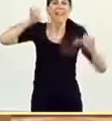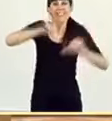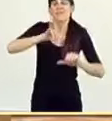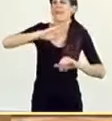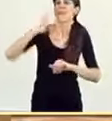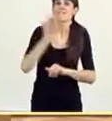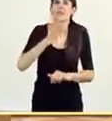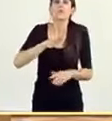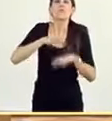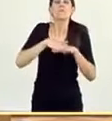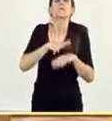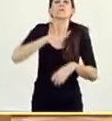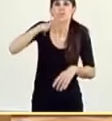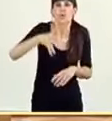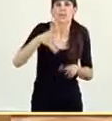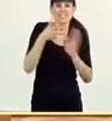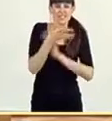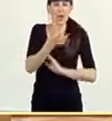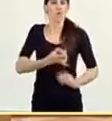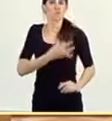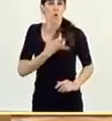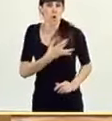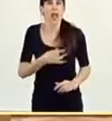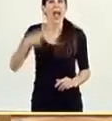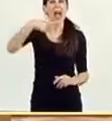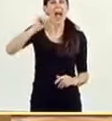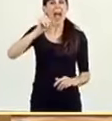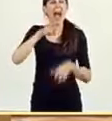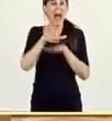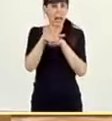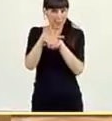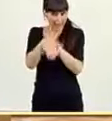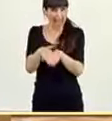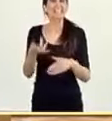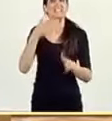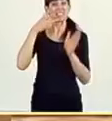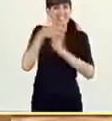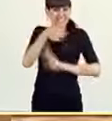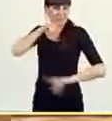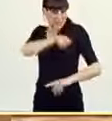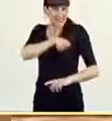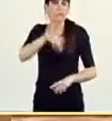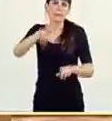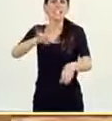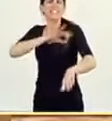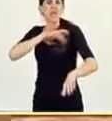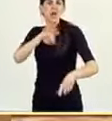españoles es el eje Moncloa-Galapagar entre usted y el señor Iglesia.